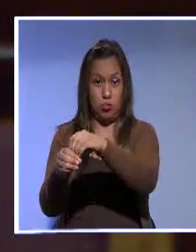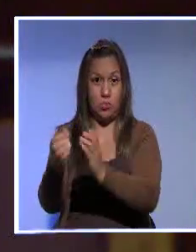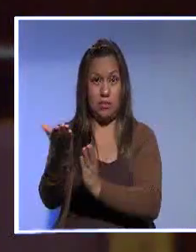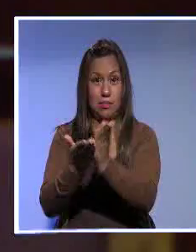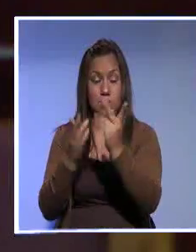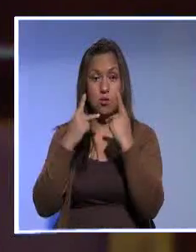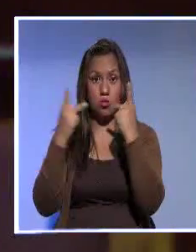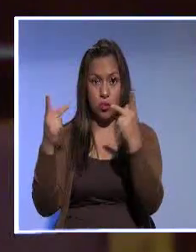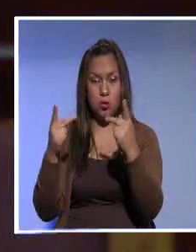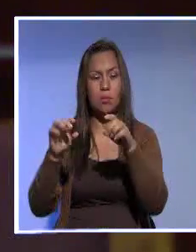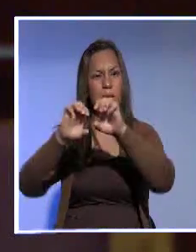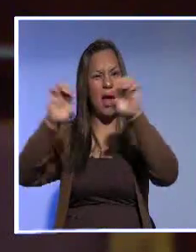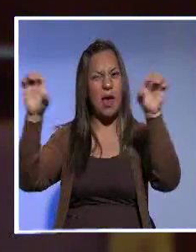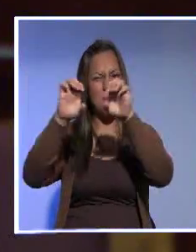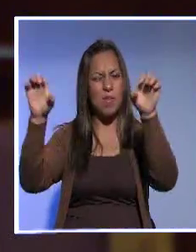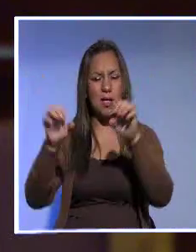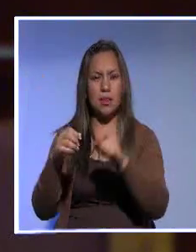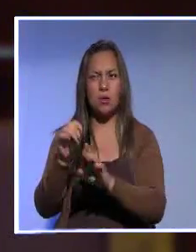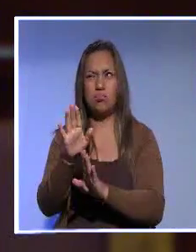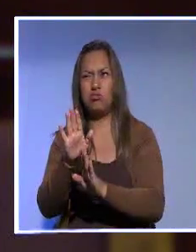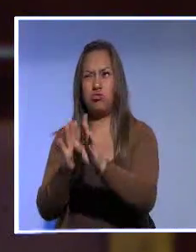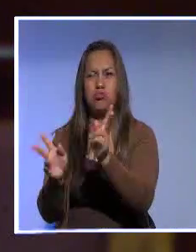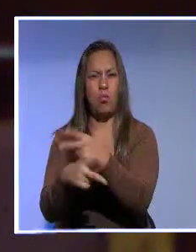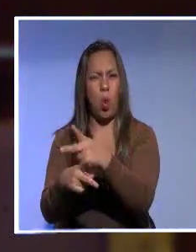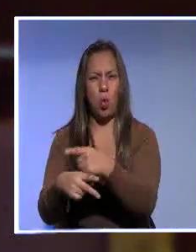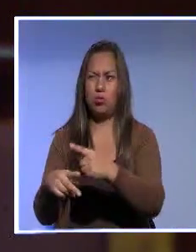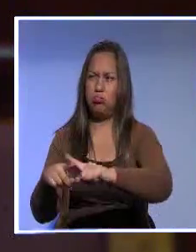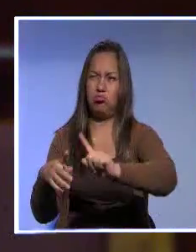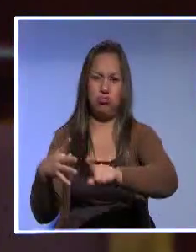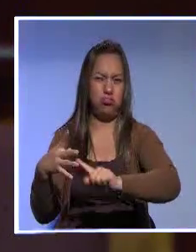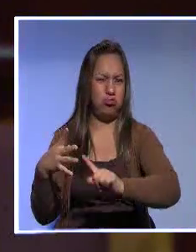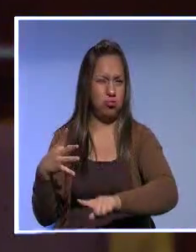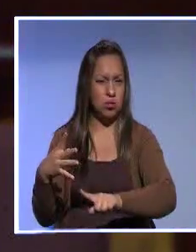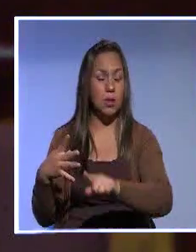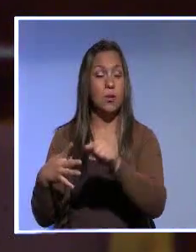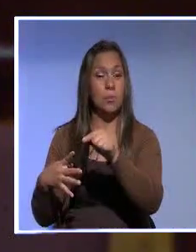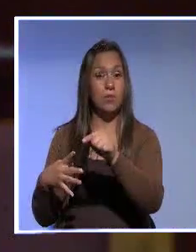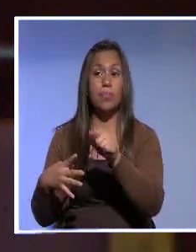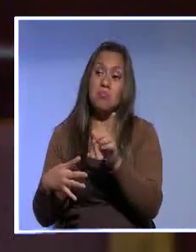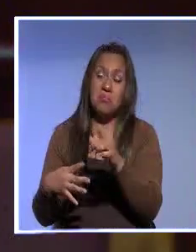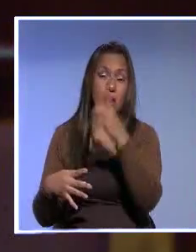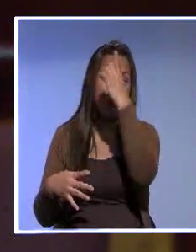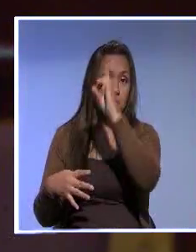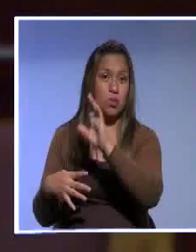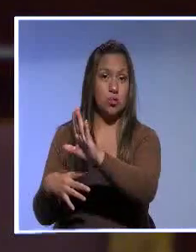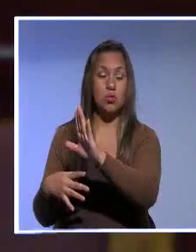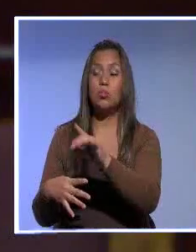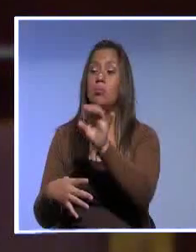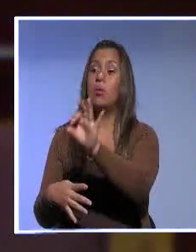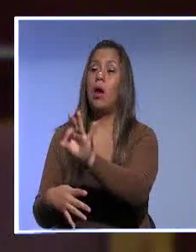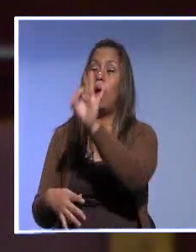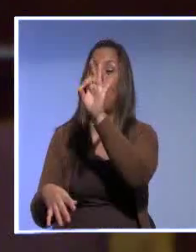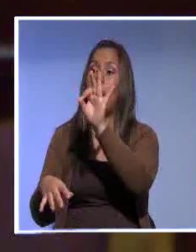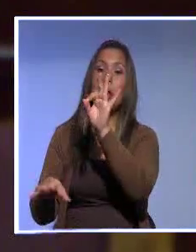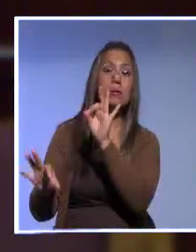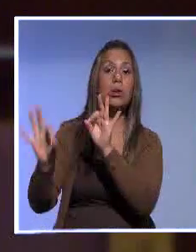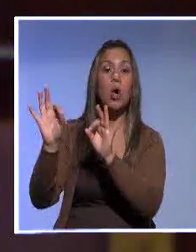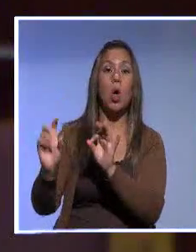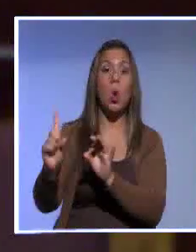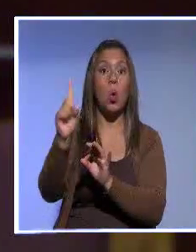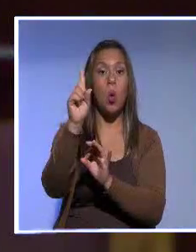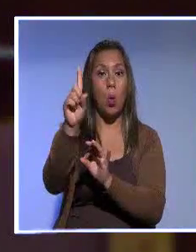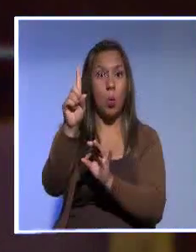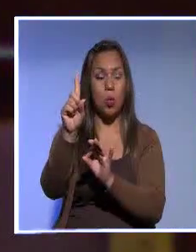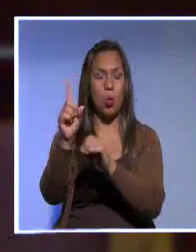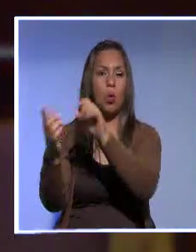empresas productivas, los trabajadores elijan a un representante de los trabajadores al directorio